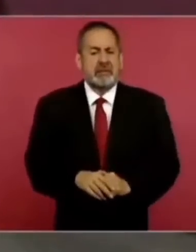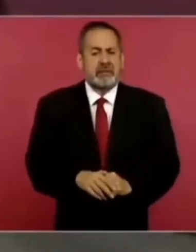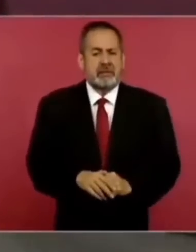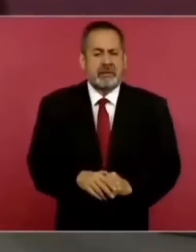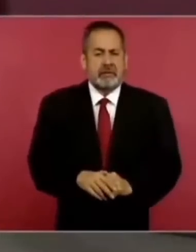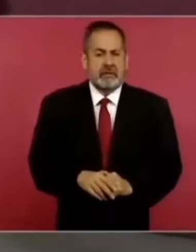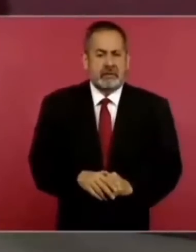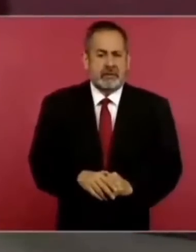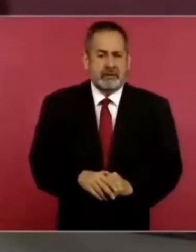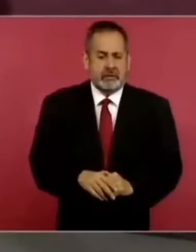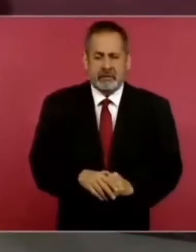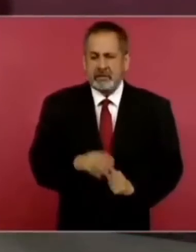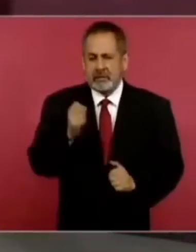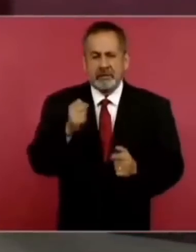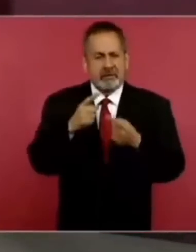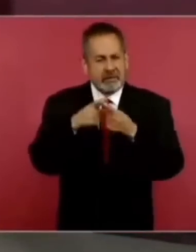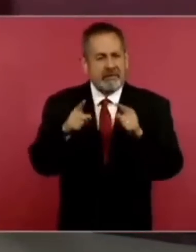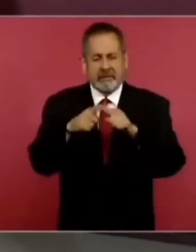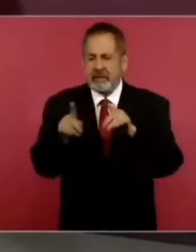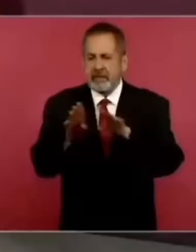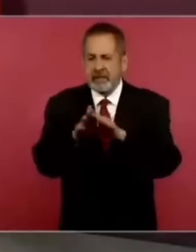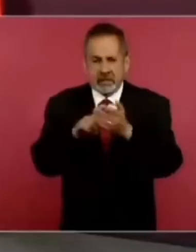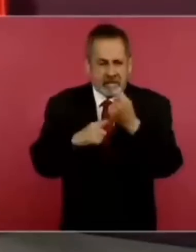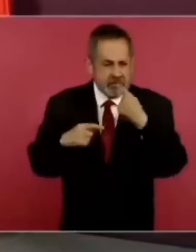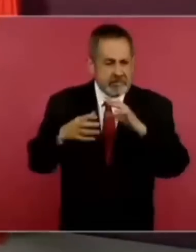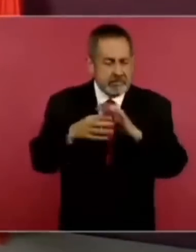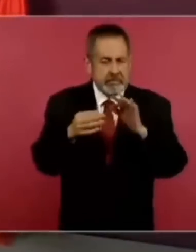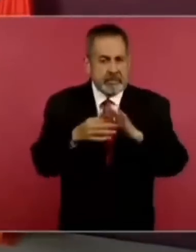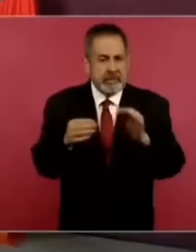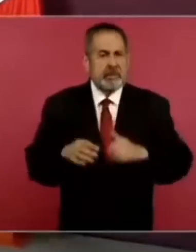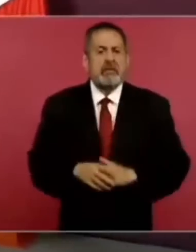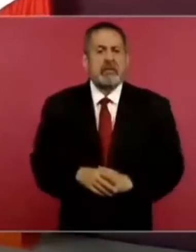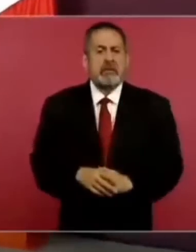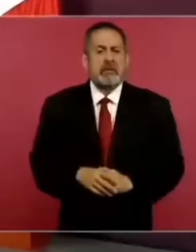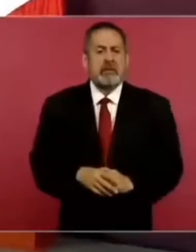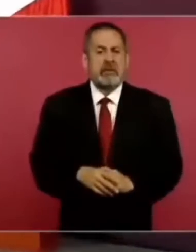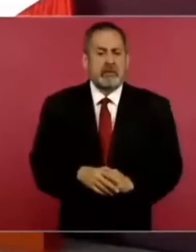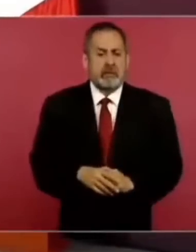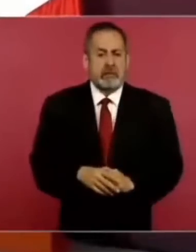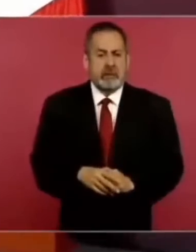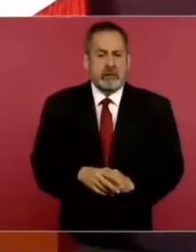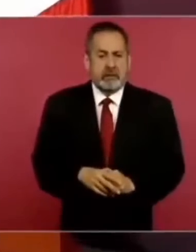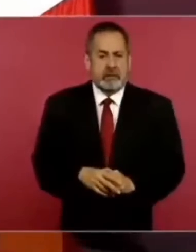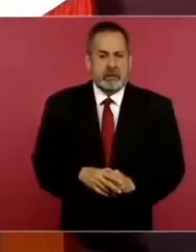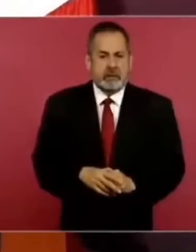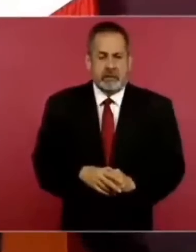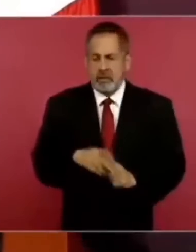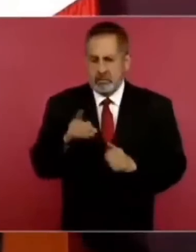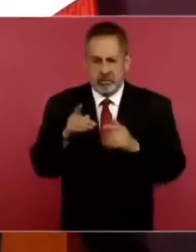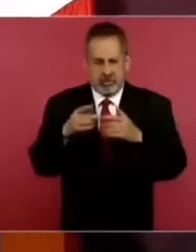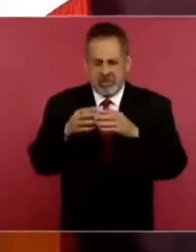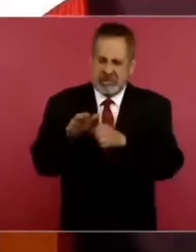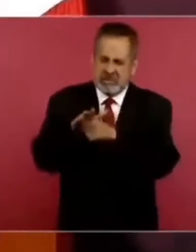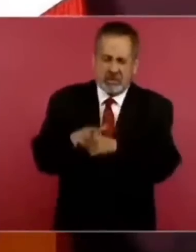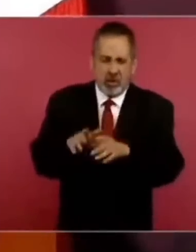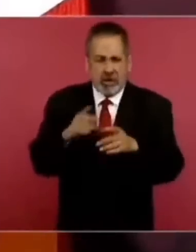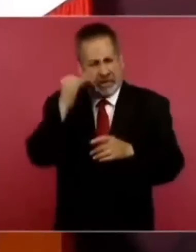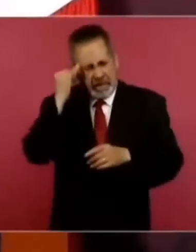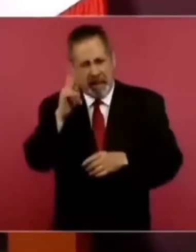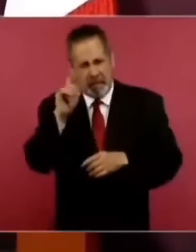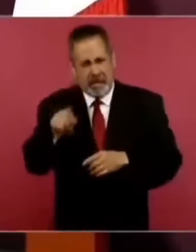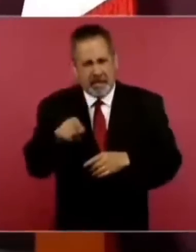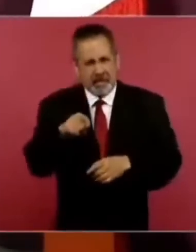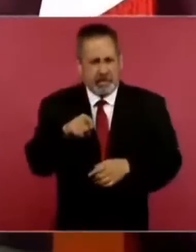Esa es la diferencia que tenemos en cuanto a nuestra estrategia, no contigo, con quienes